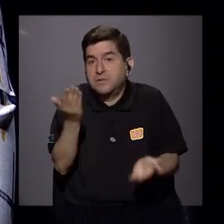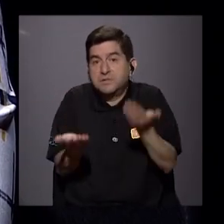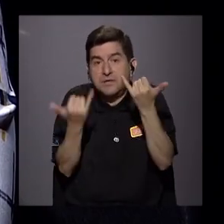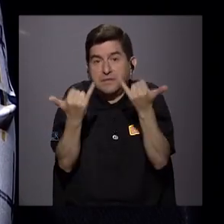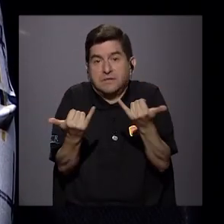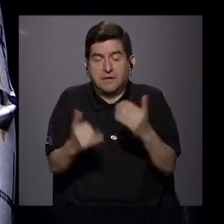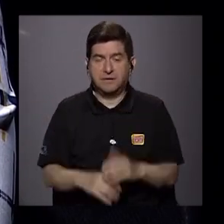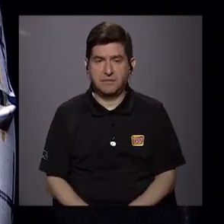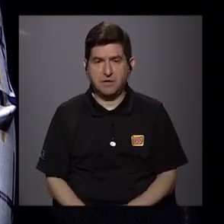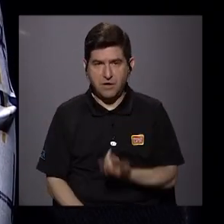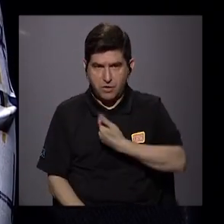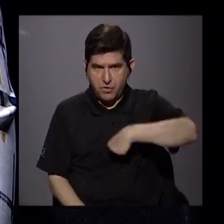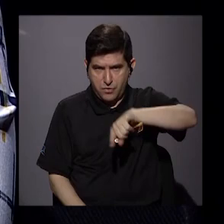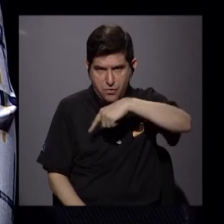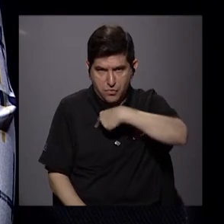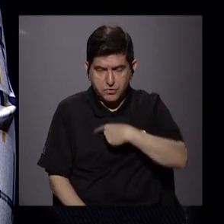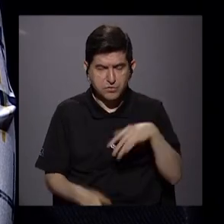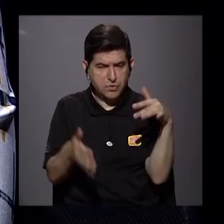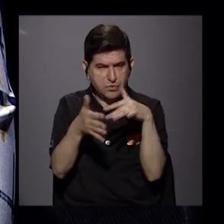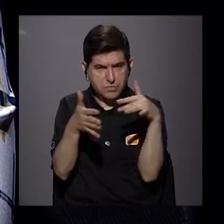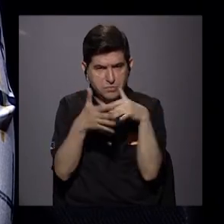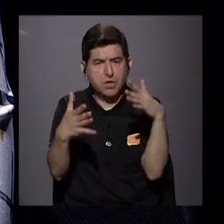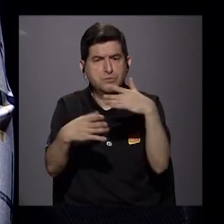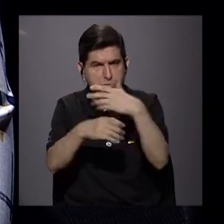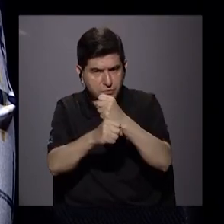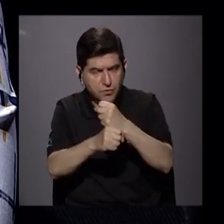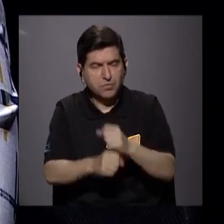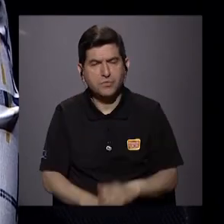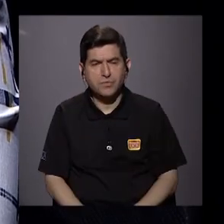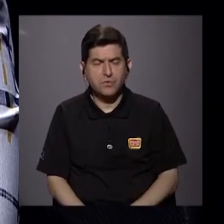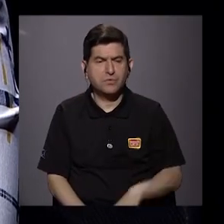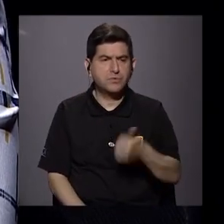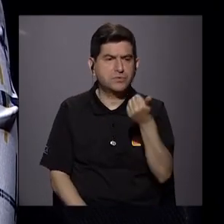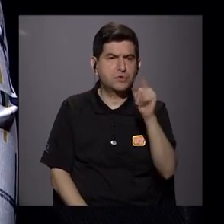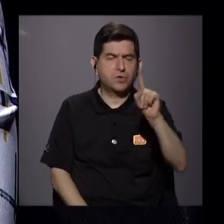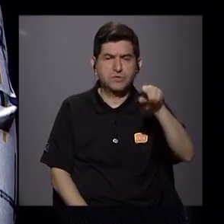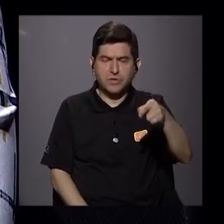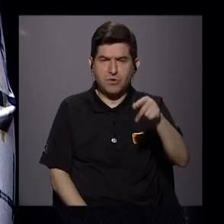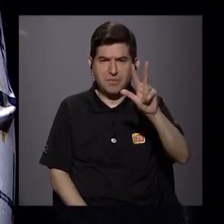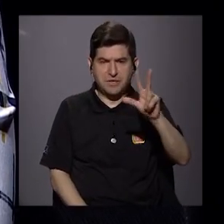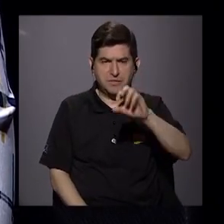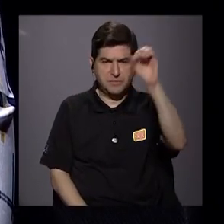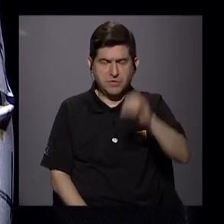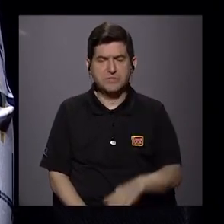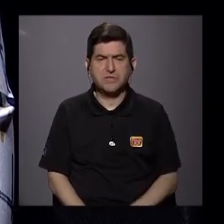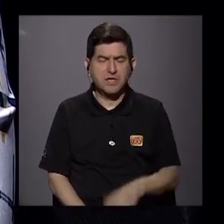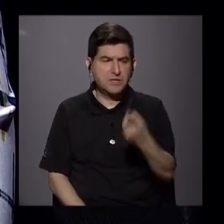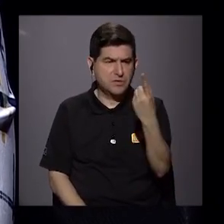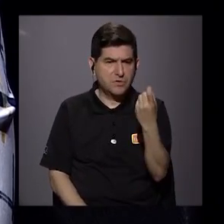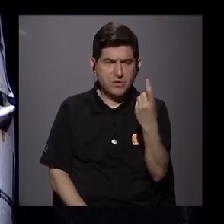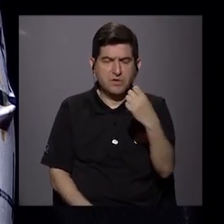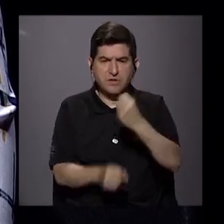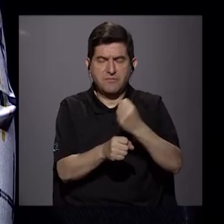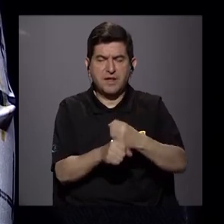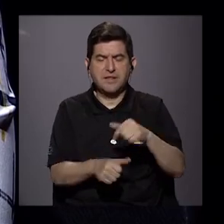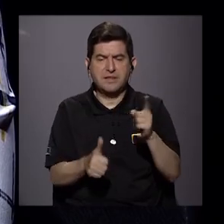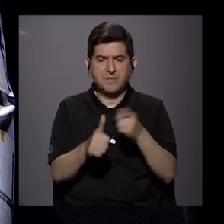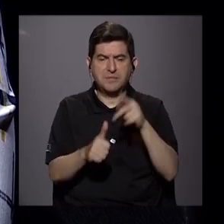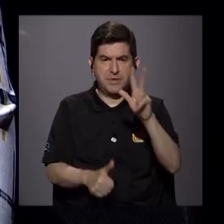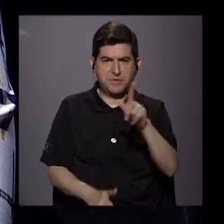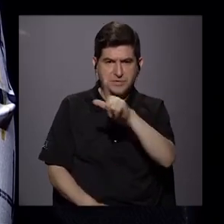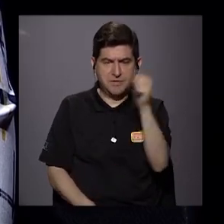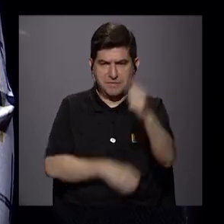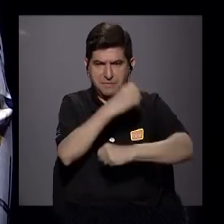dentro de los estudios que hemos realizado, bueno, tenemos un 11,3% de tasa de desempleo en el primer trimestre de este año